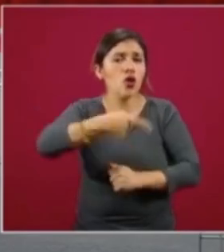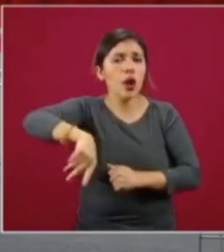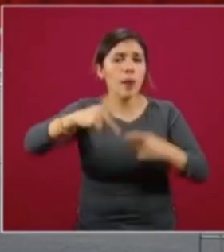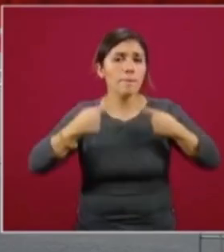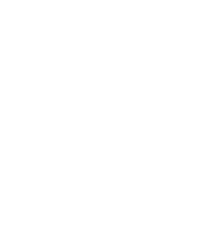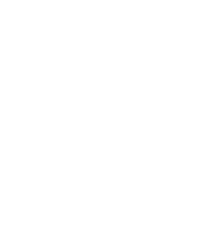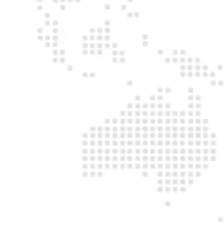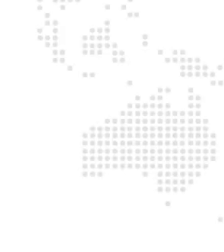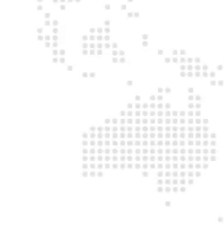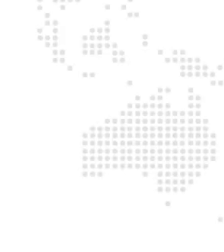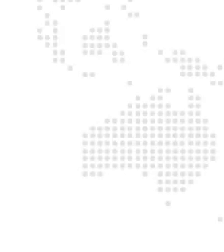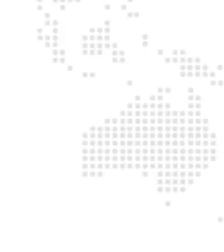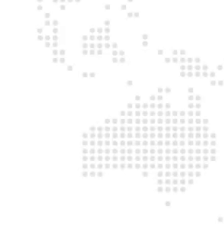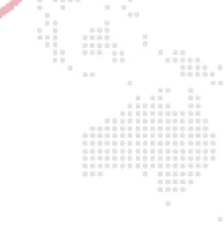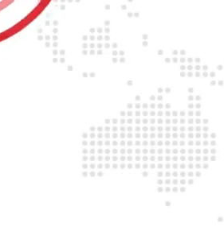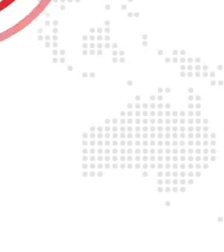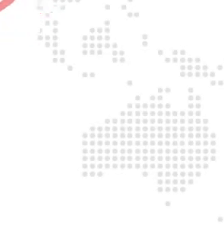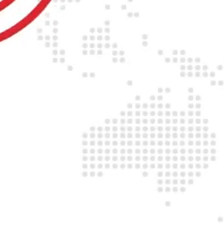beneficiarios.